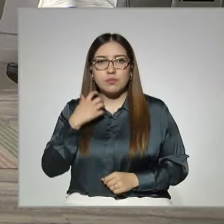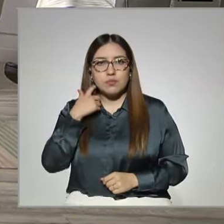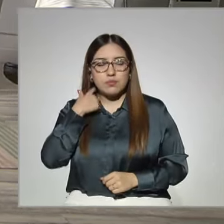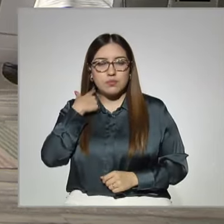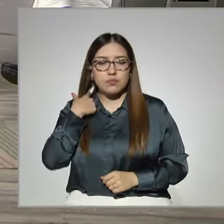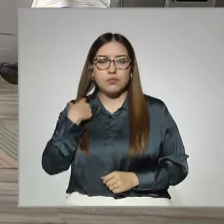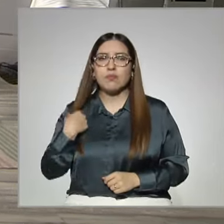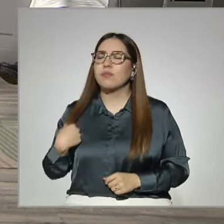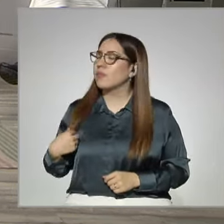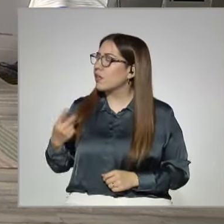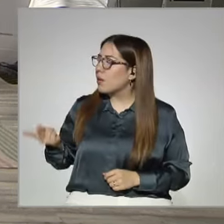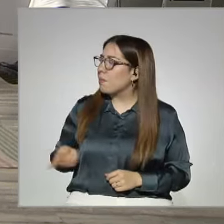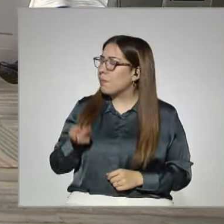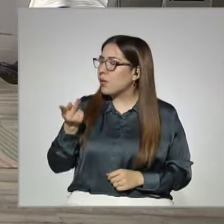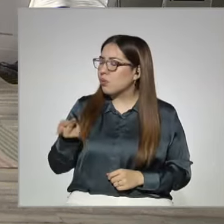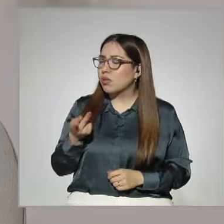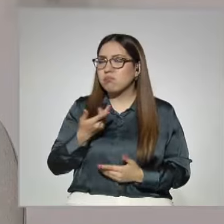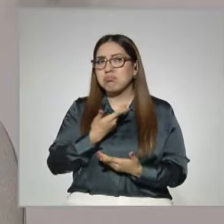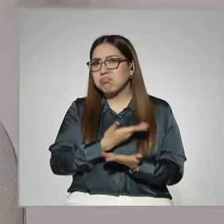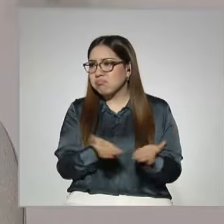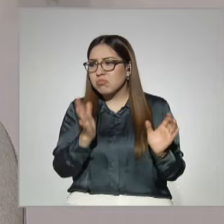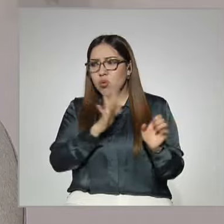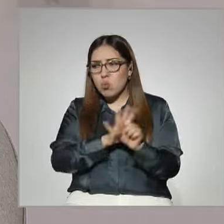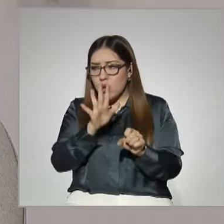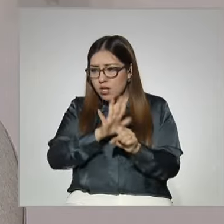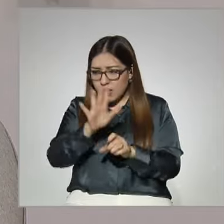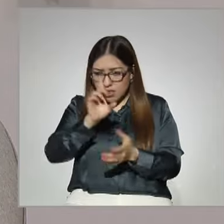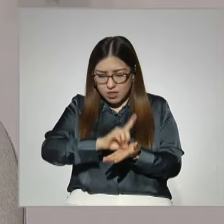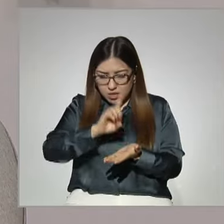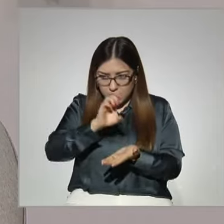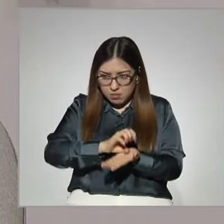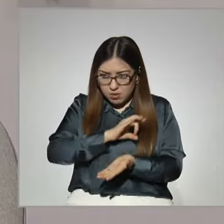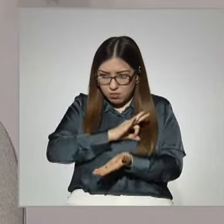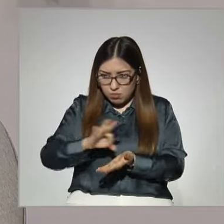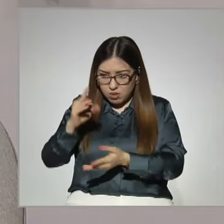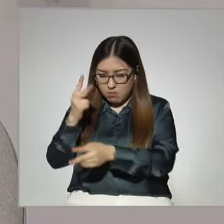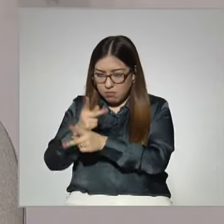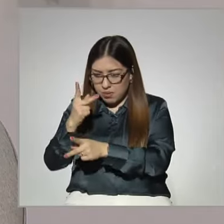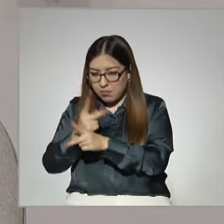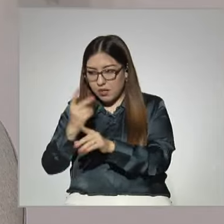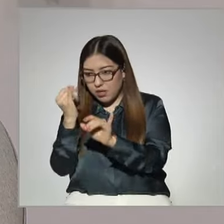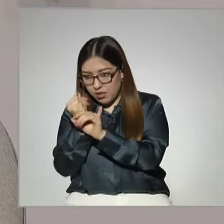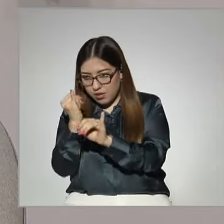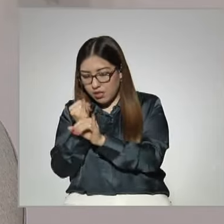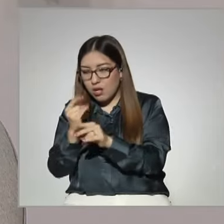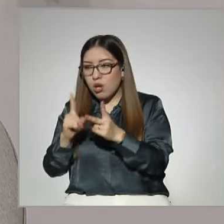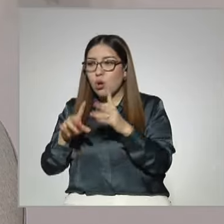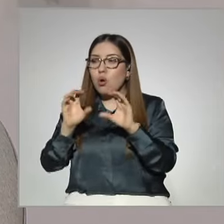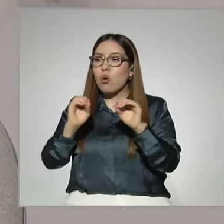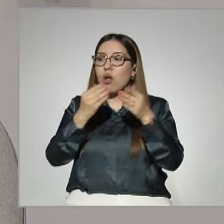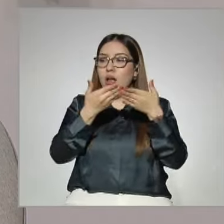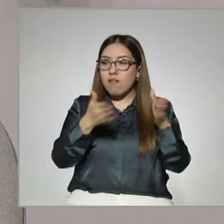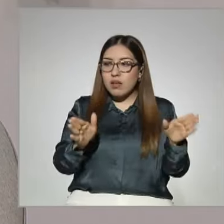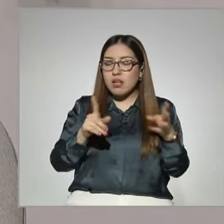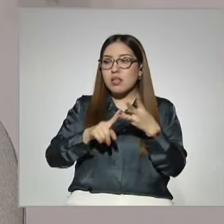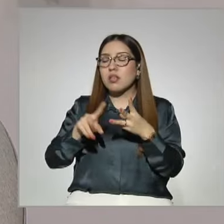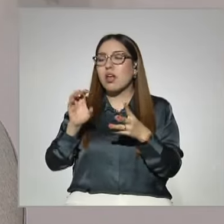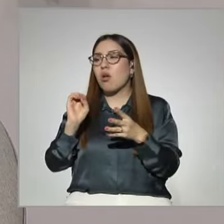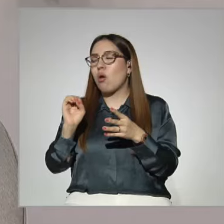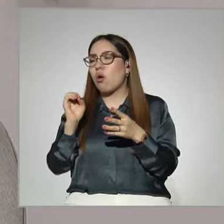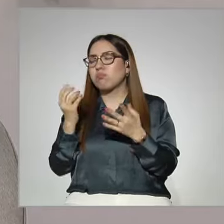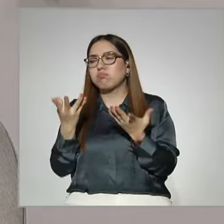Cualquier discapacidad que se tenga, se puede cursar la prepa, ya sea en línea o abierta o el bachillerato,